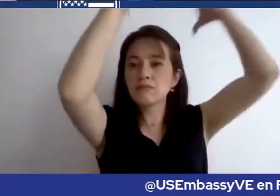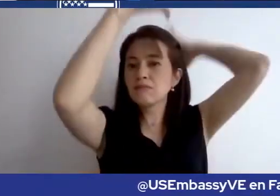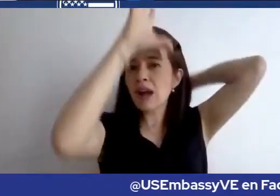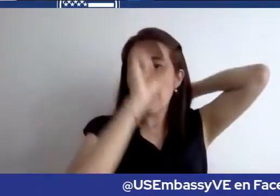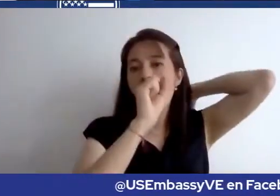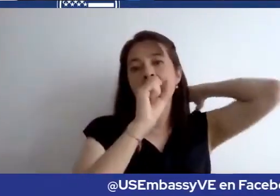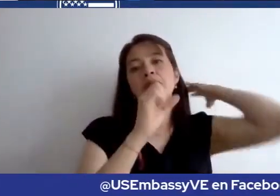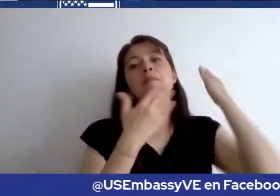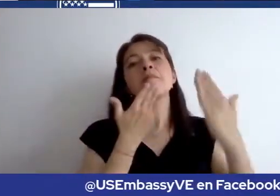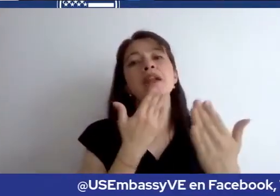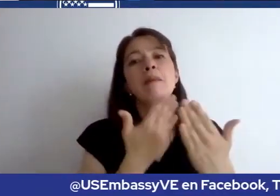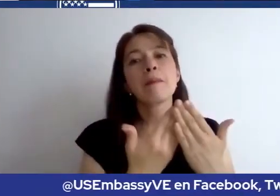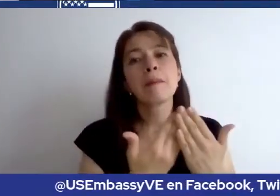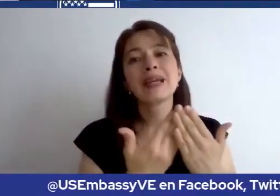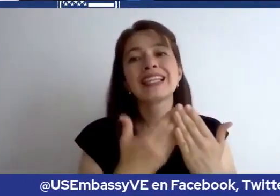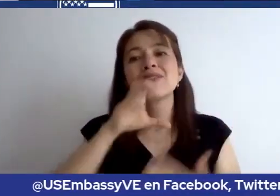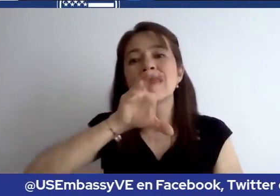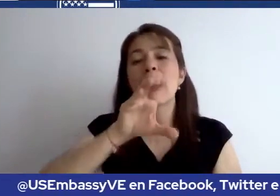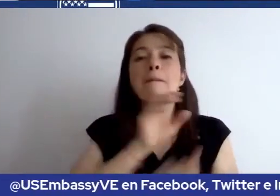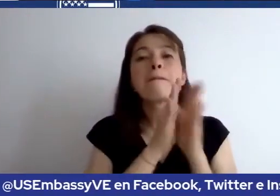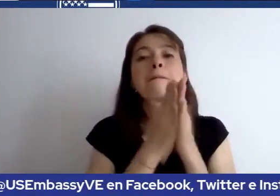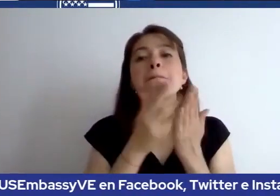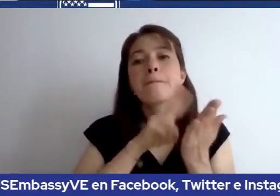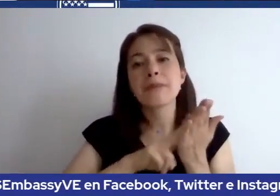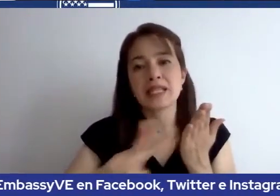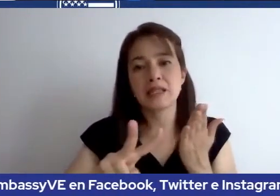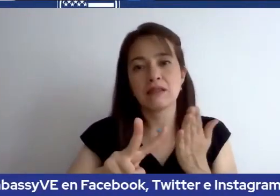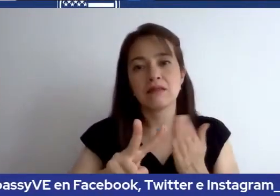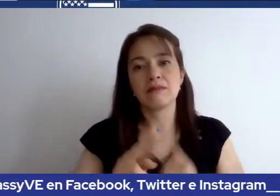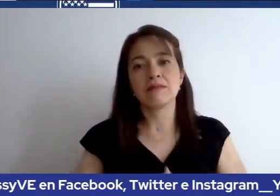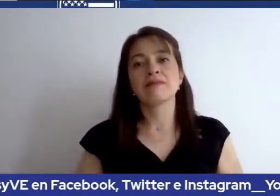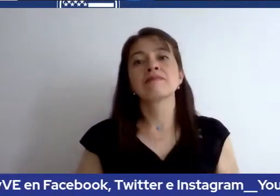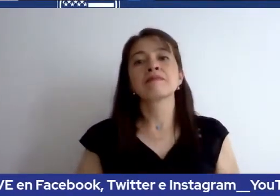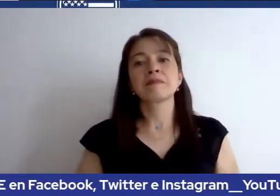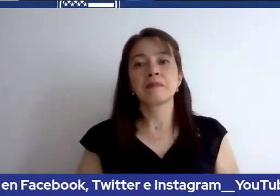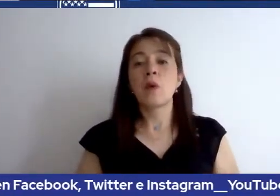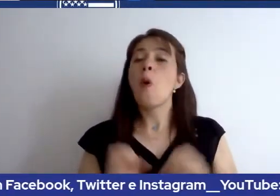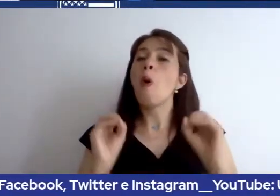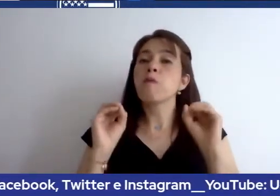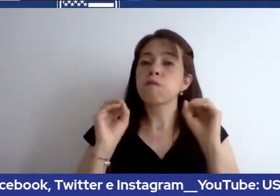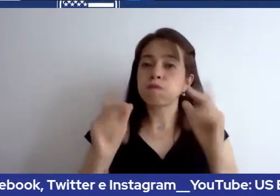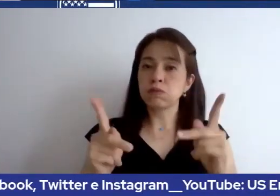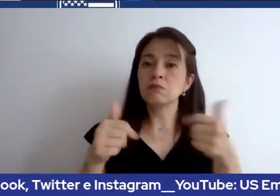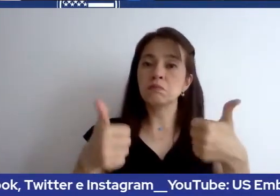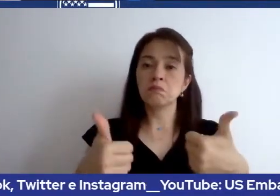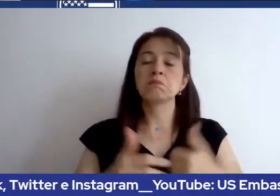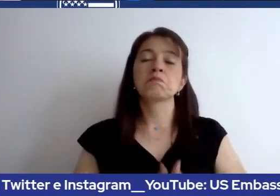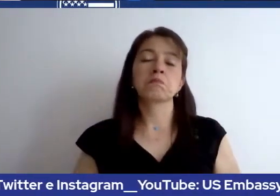solicitar una visa. Ok, muy bien.